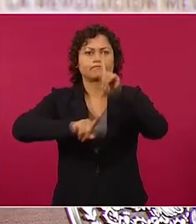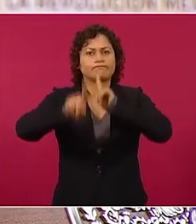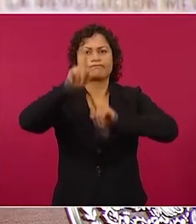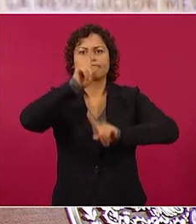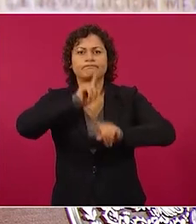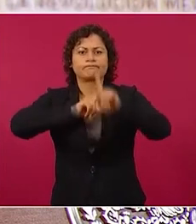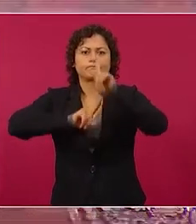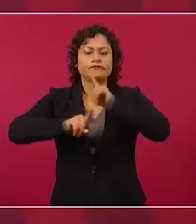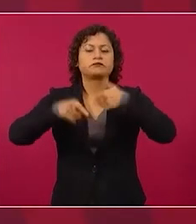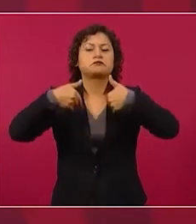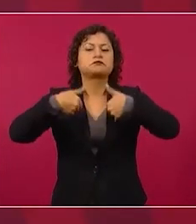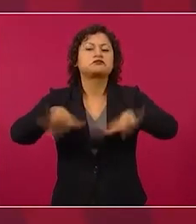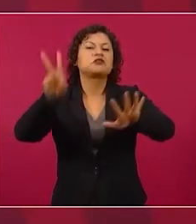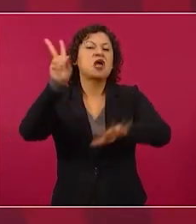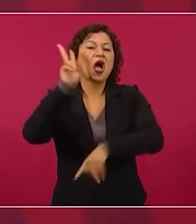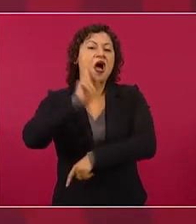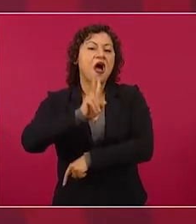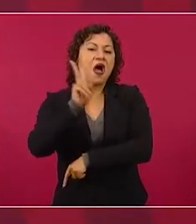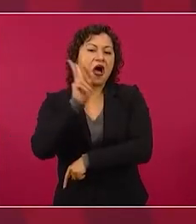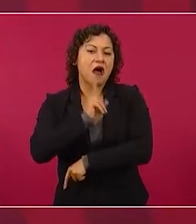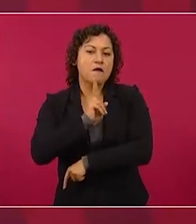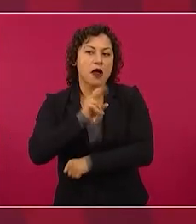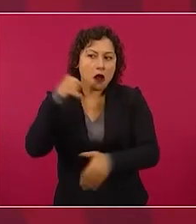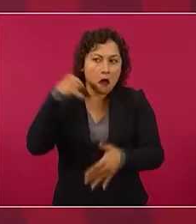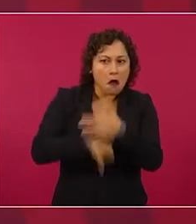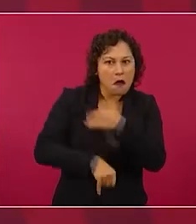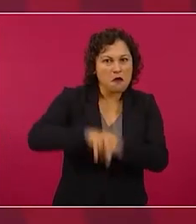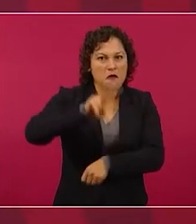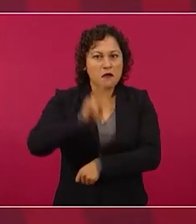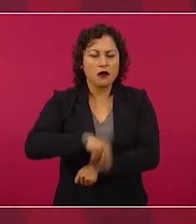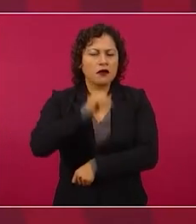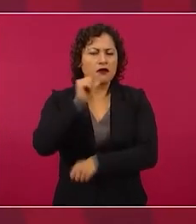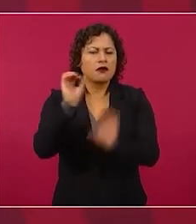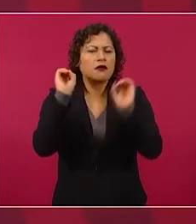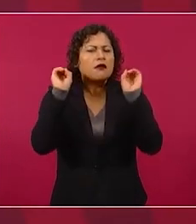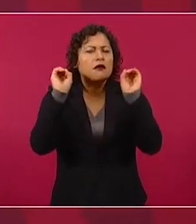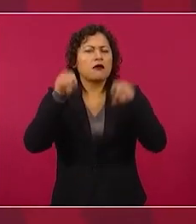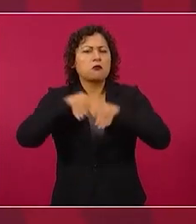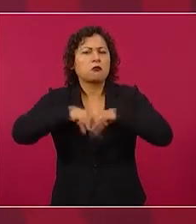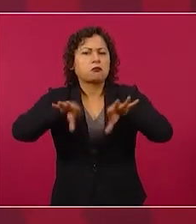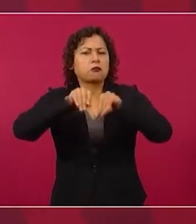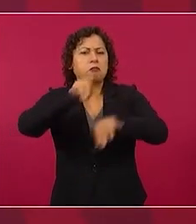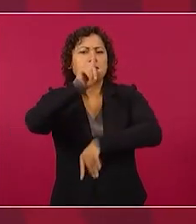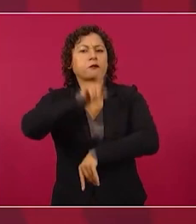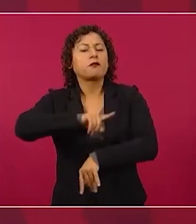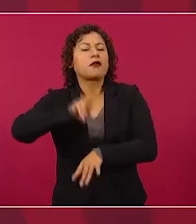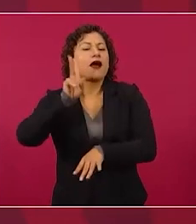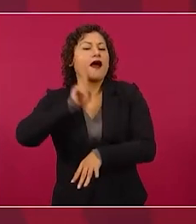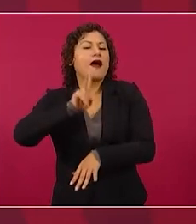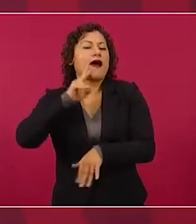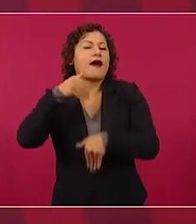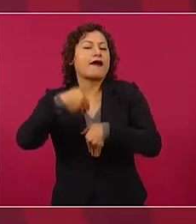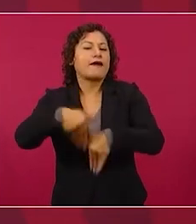y que en su reportaje llegó